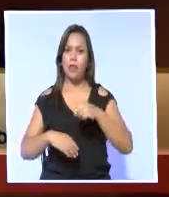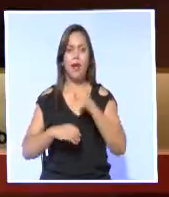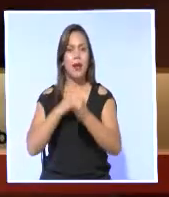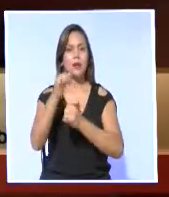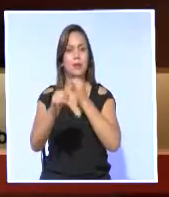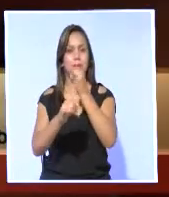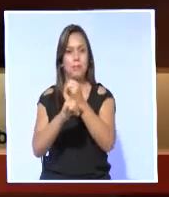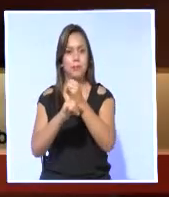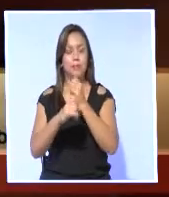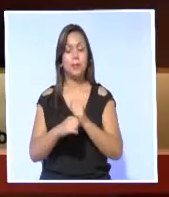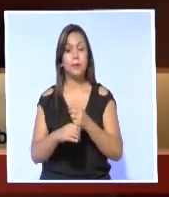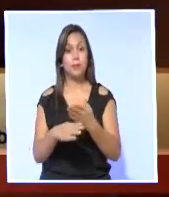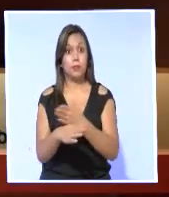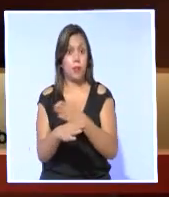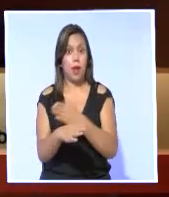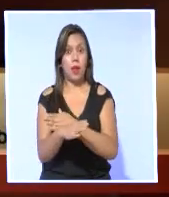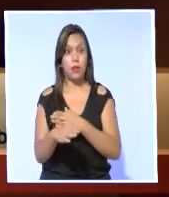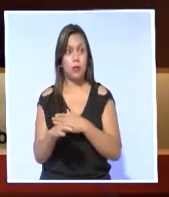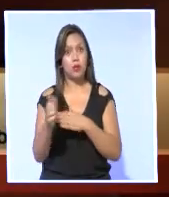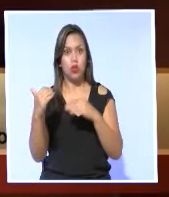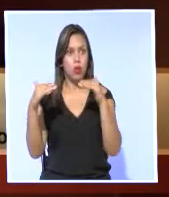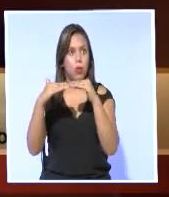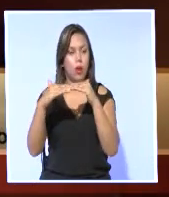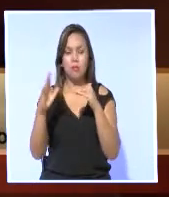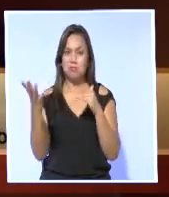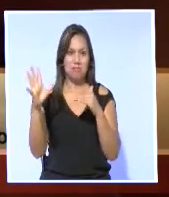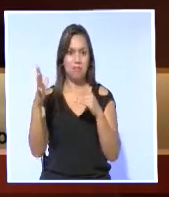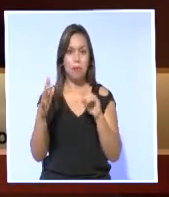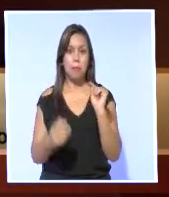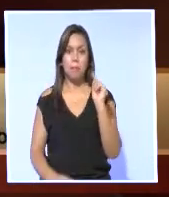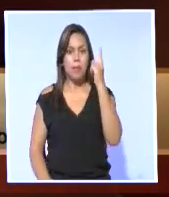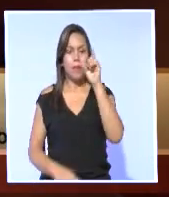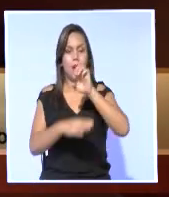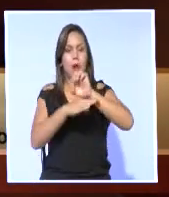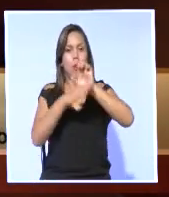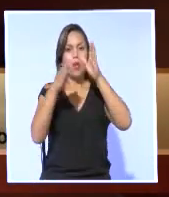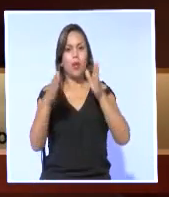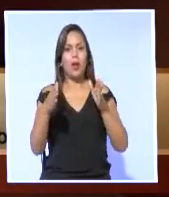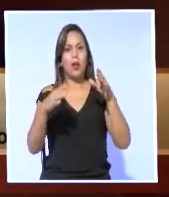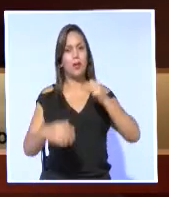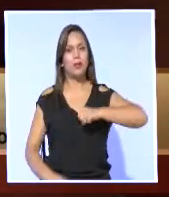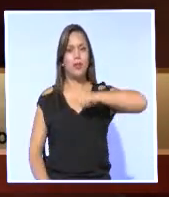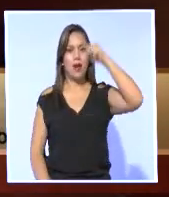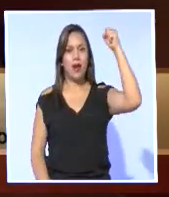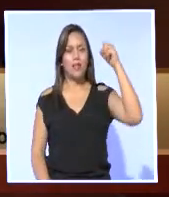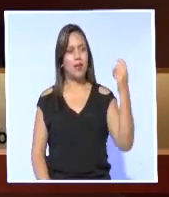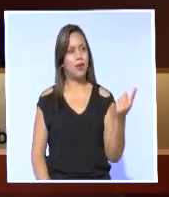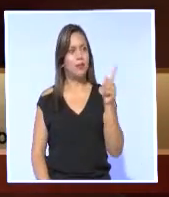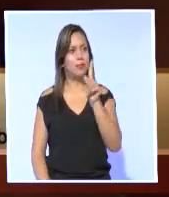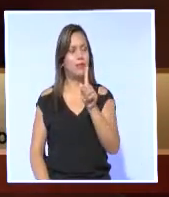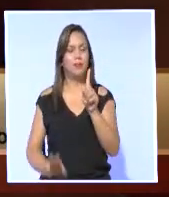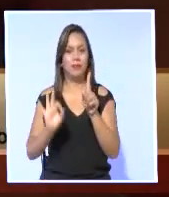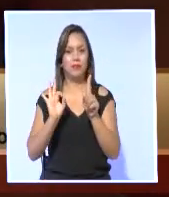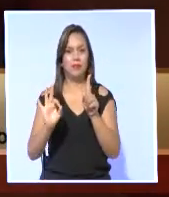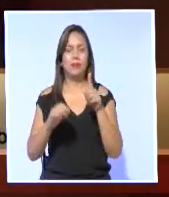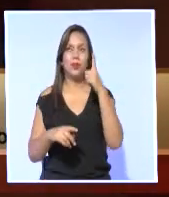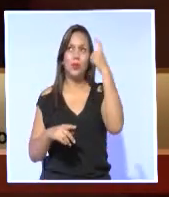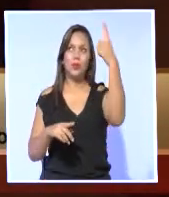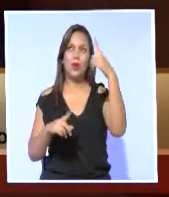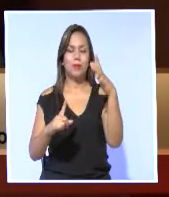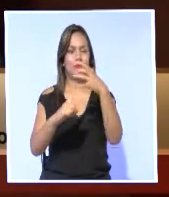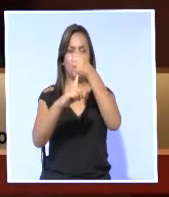Esto jamás había sido realizado en el mundo y un ecuatoriano se atrevió el año pasado a plantearse lo que no sueño.